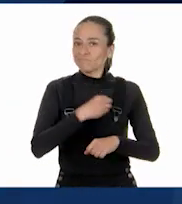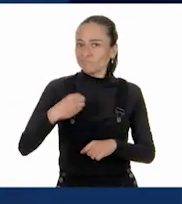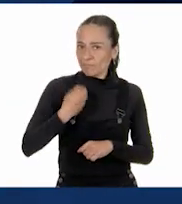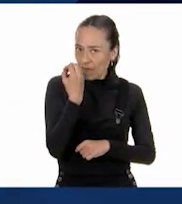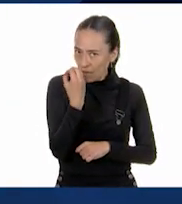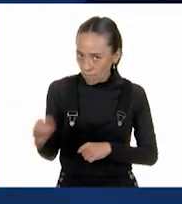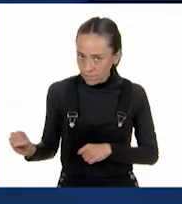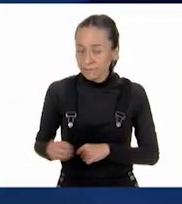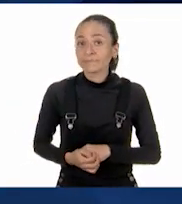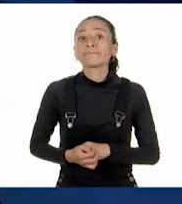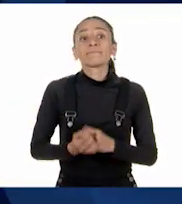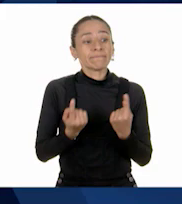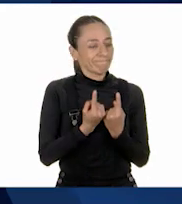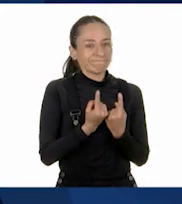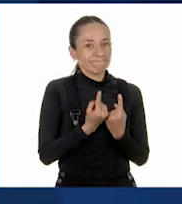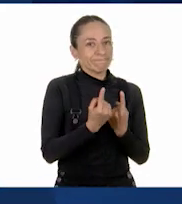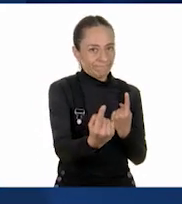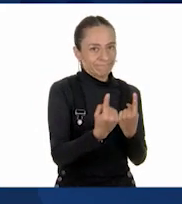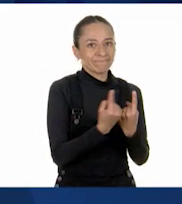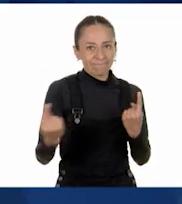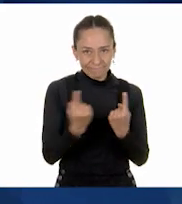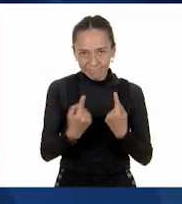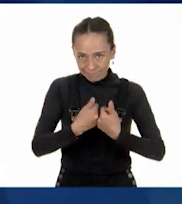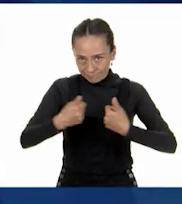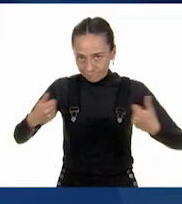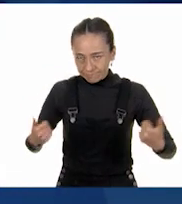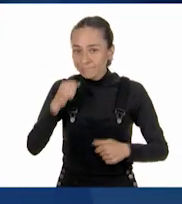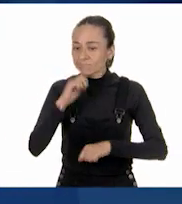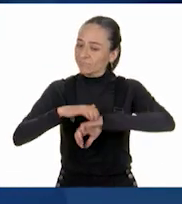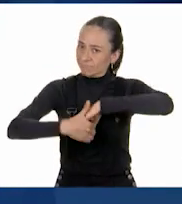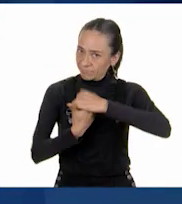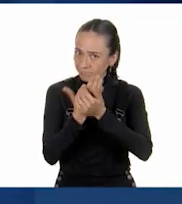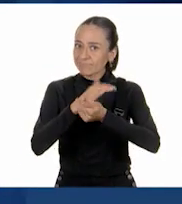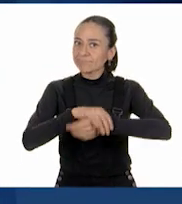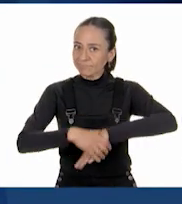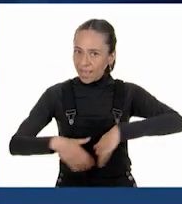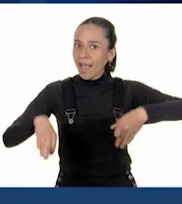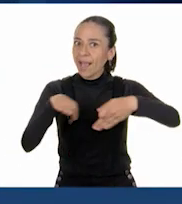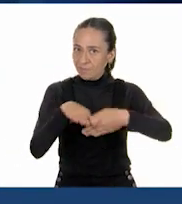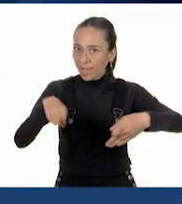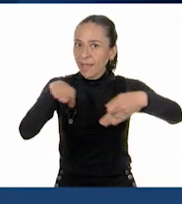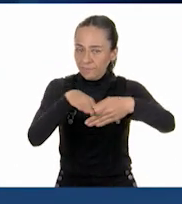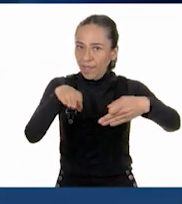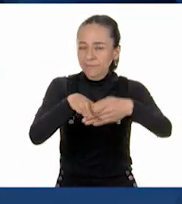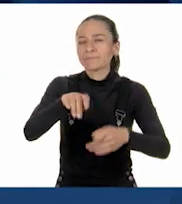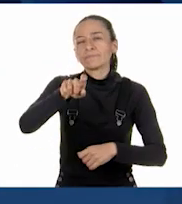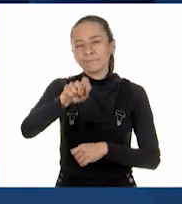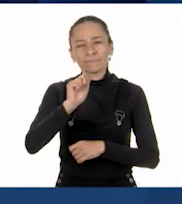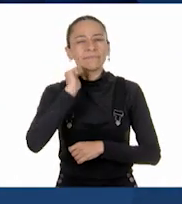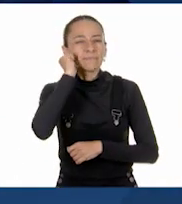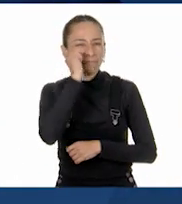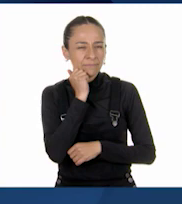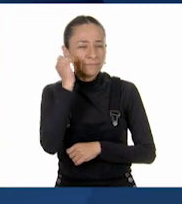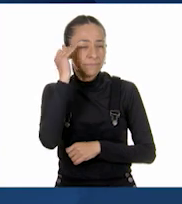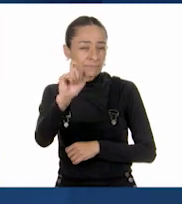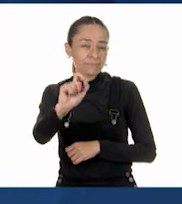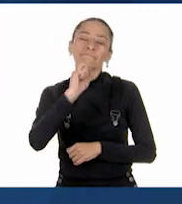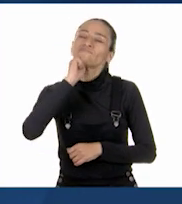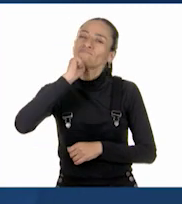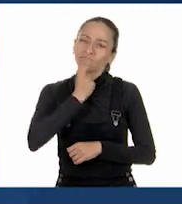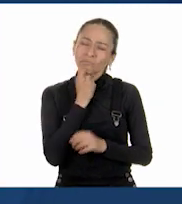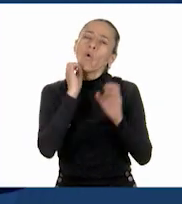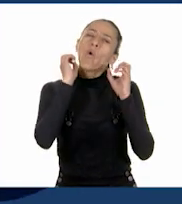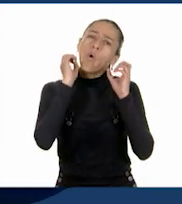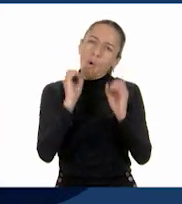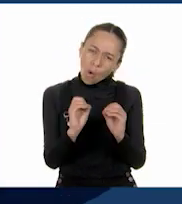distancia. Lávate las manos muy seguido con agua y jabón por lo menos durante 20 segundos. O aplica